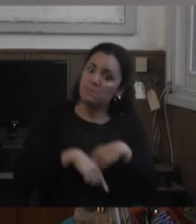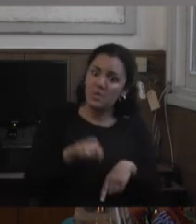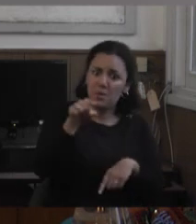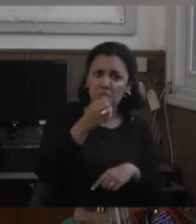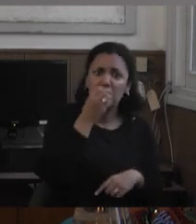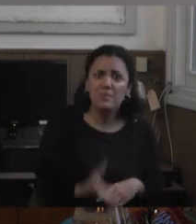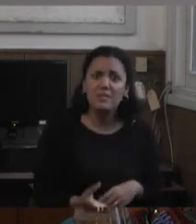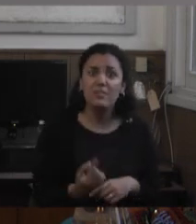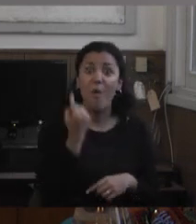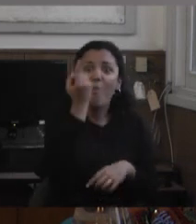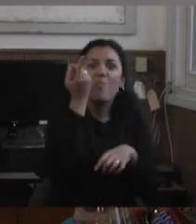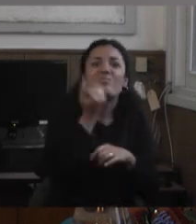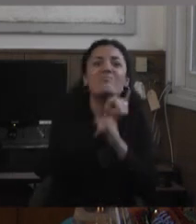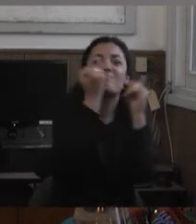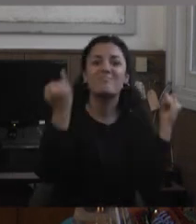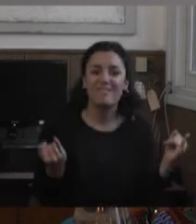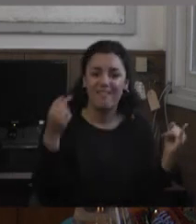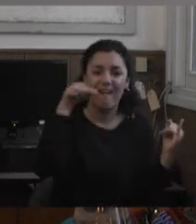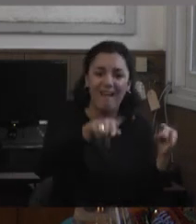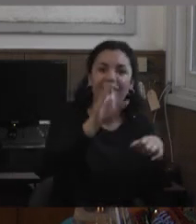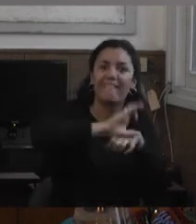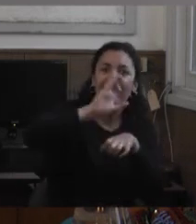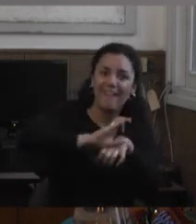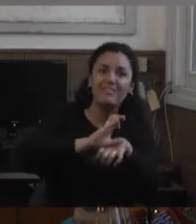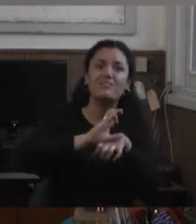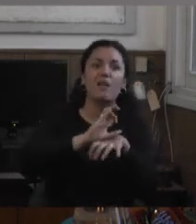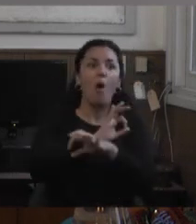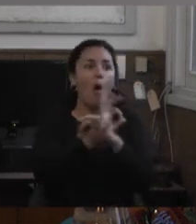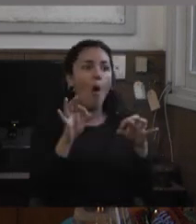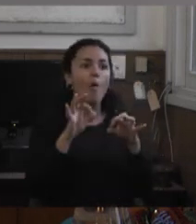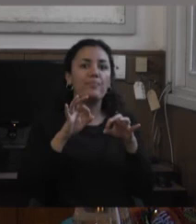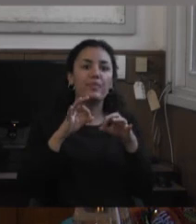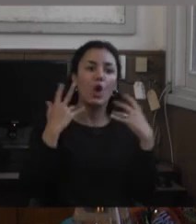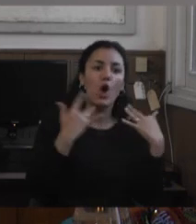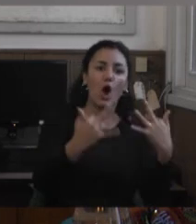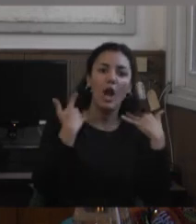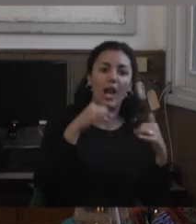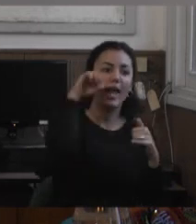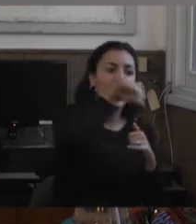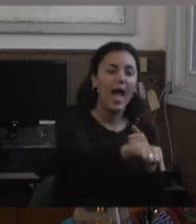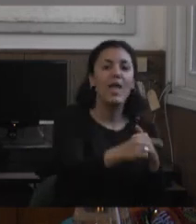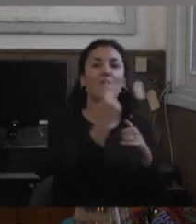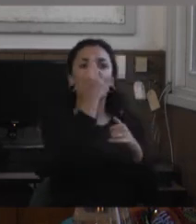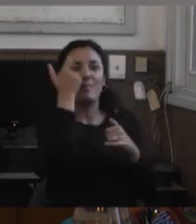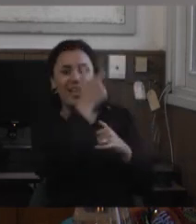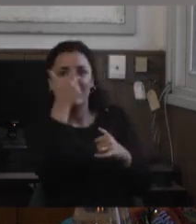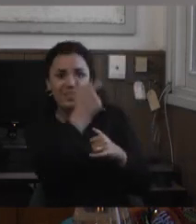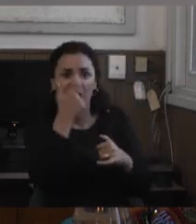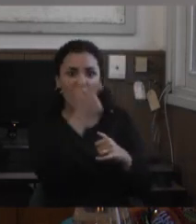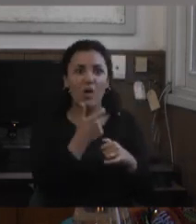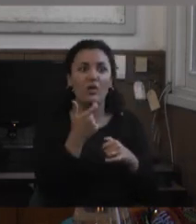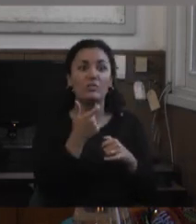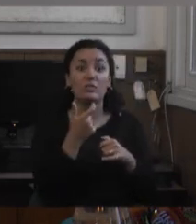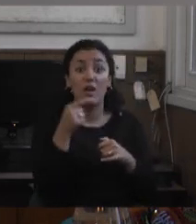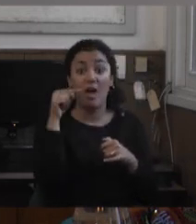día de en silla de ruedas y atletismo da un día atletismo para ciegos y Sosboll da otra cosa los estudiantes